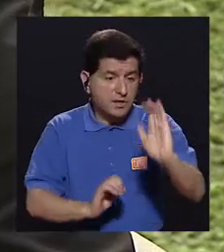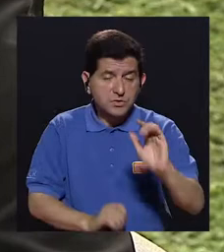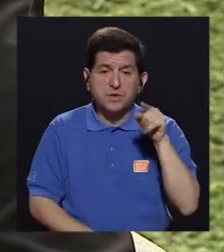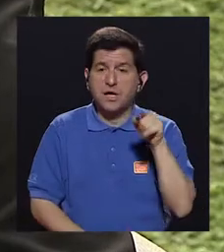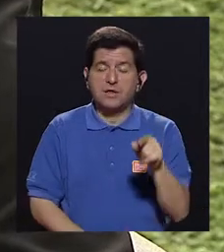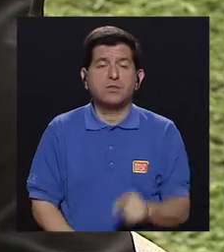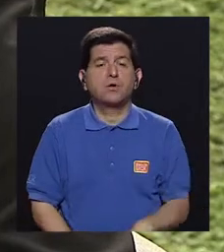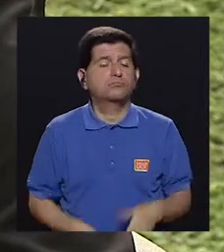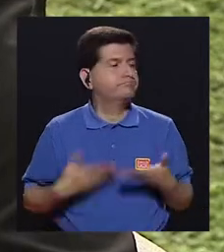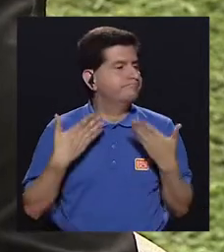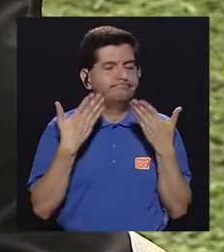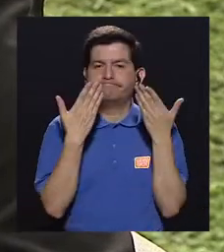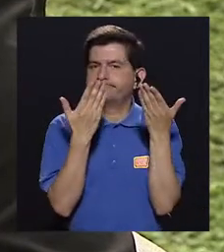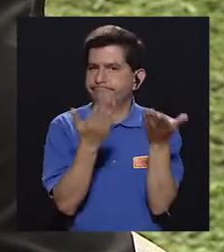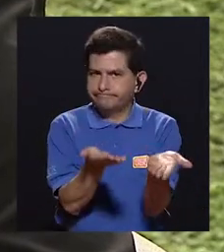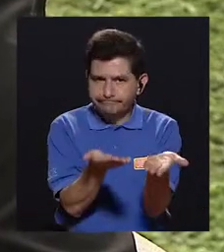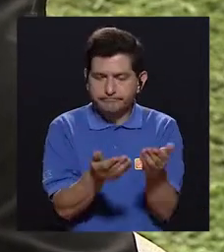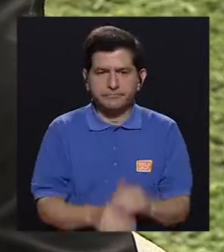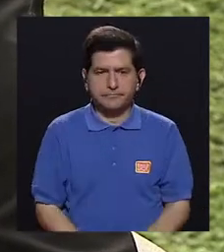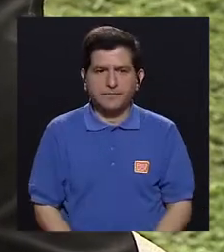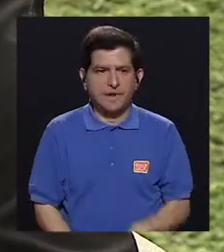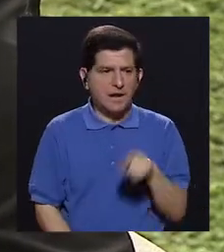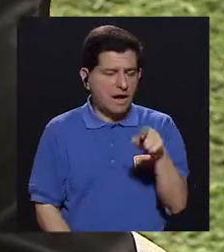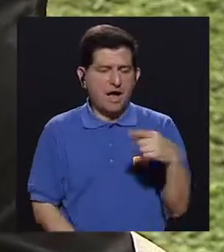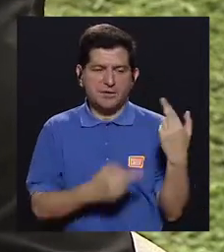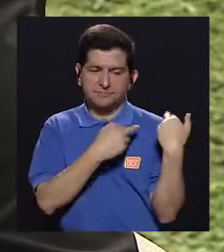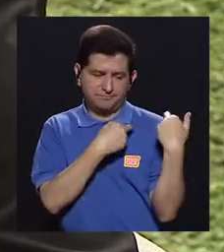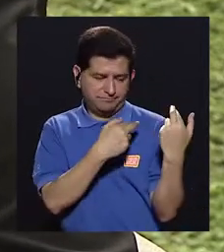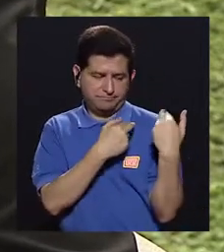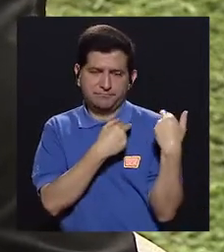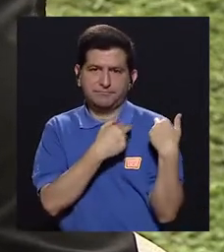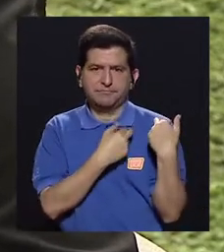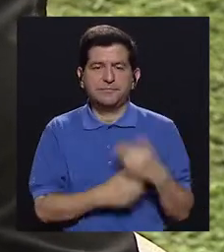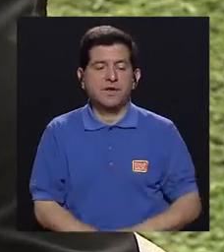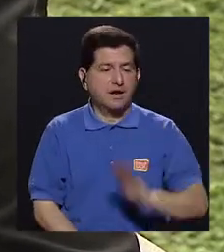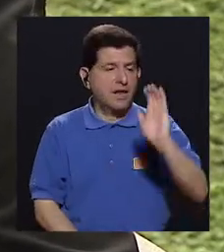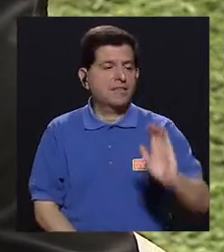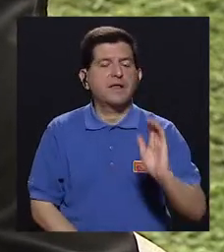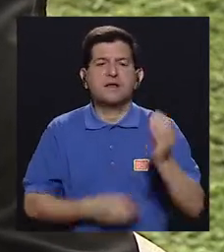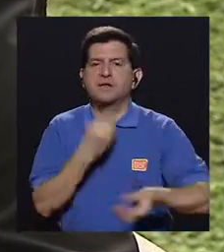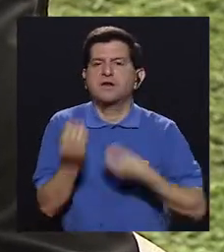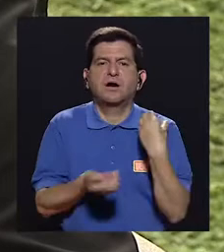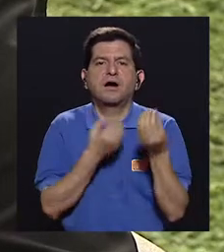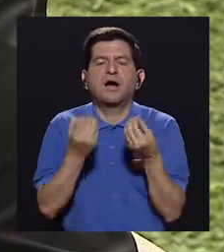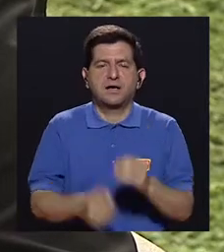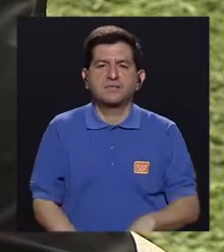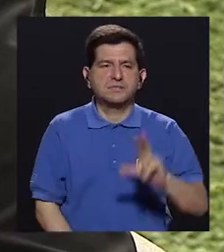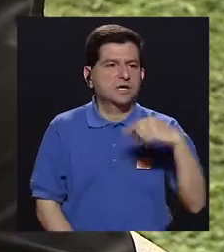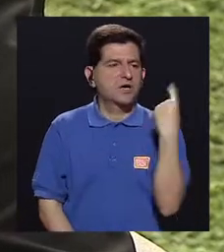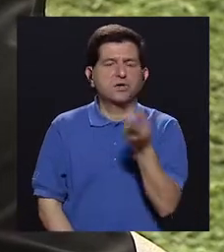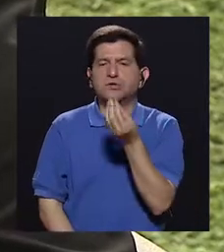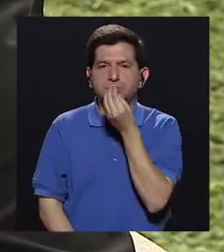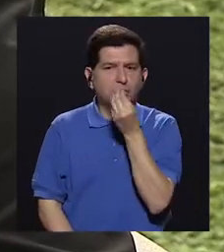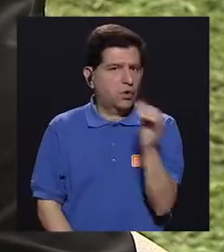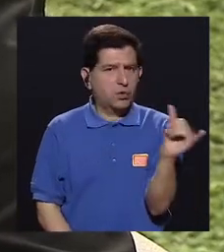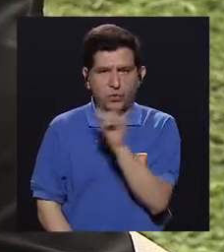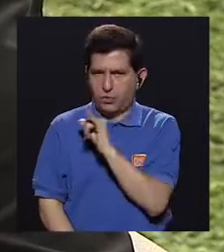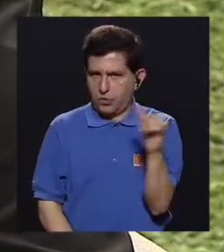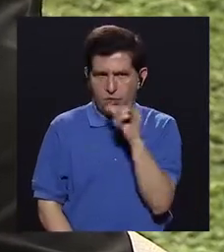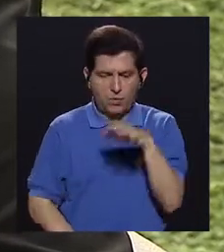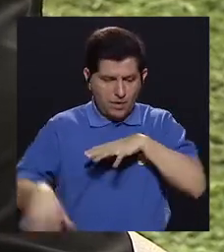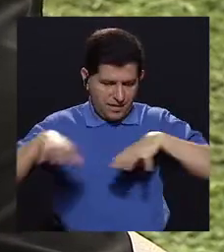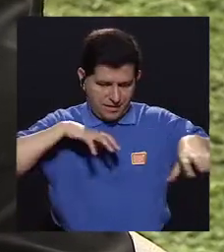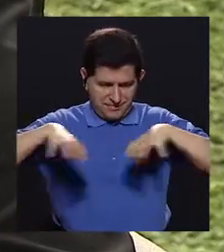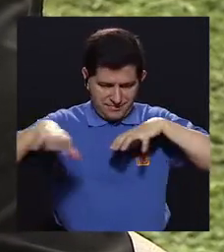es el que no le está propiciando, el que no se responsabiliza de lo que hace ese niño, no solo de comer, sino